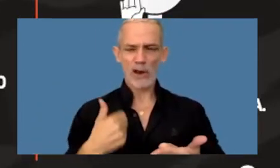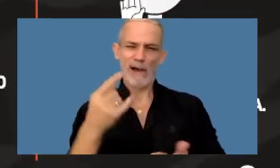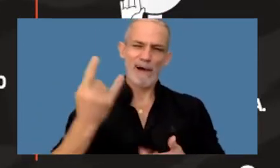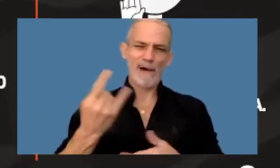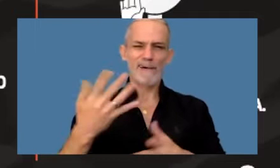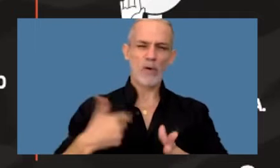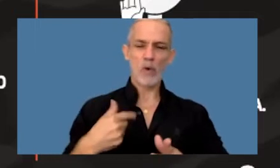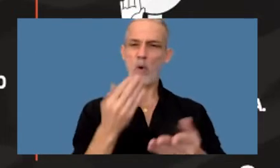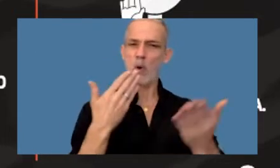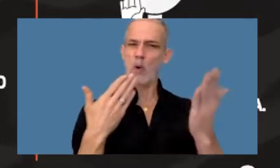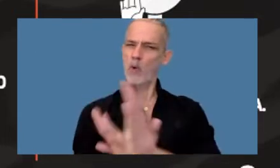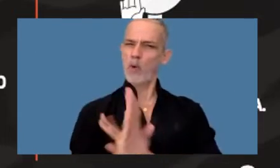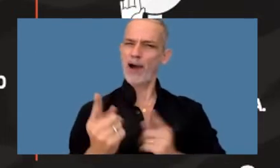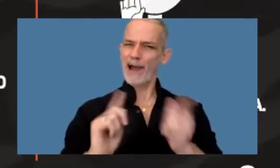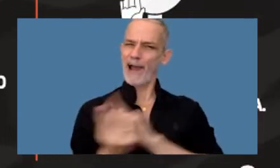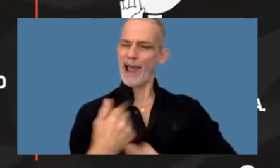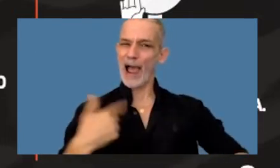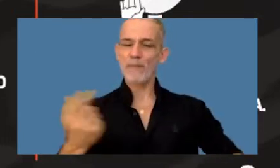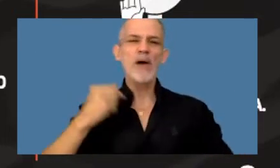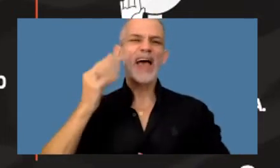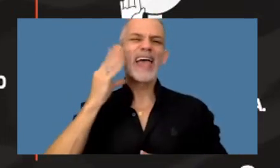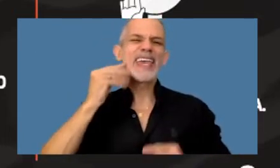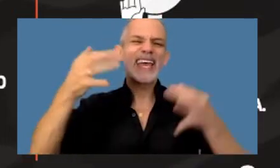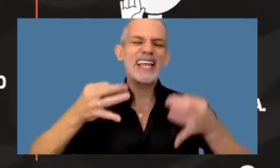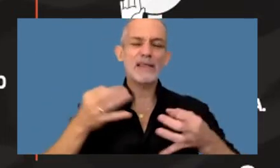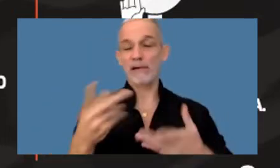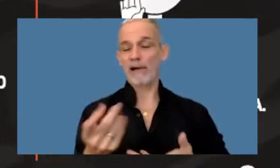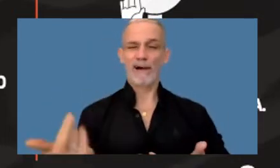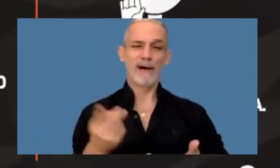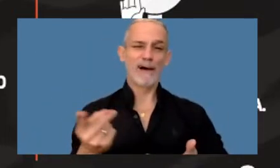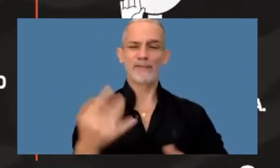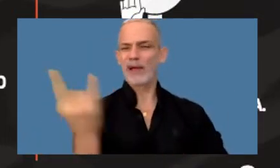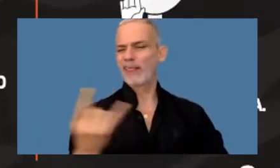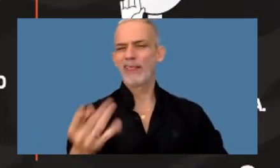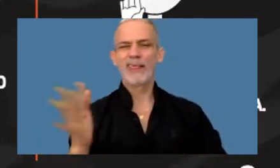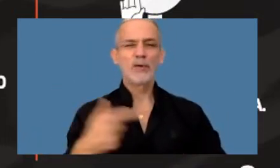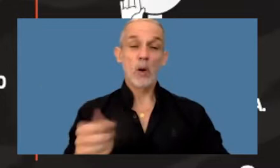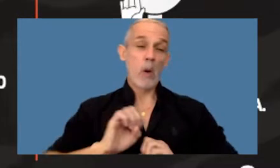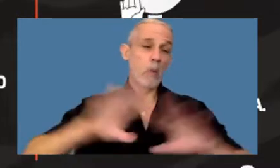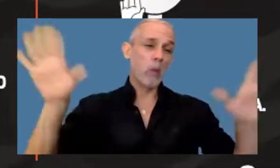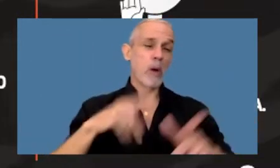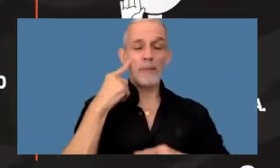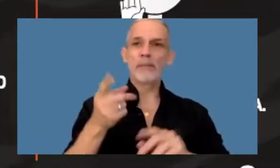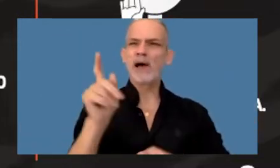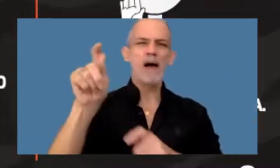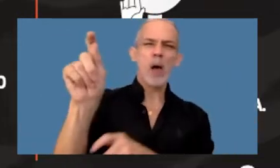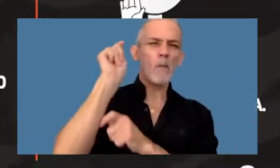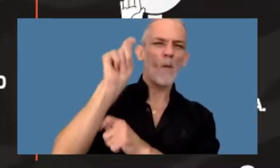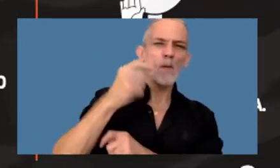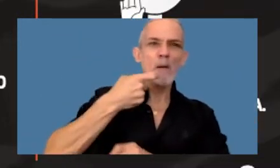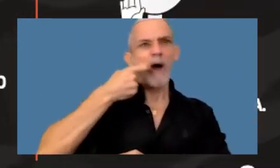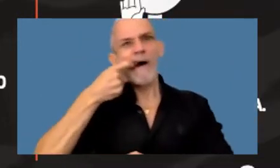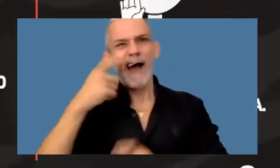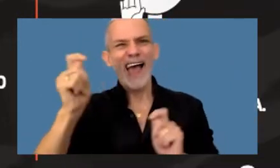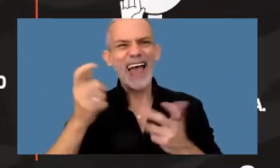contacto y es simplemente lo digo en inglés técnico una engaña pichanga estirar al voleo a ver quién cae nuestra estadística es